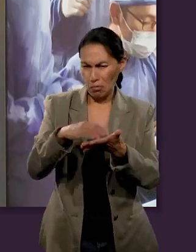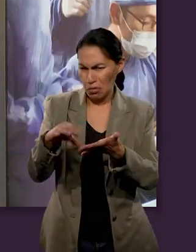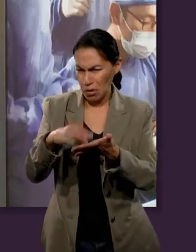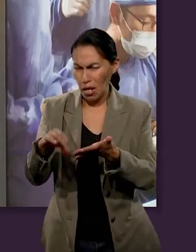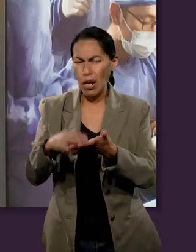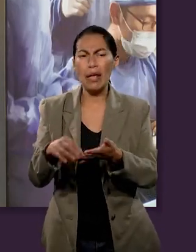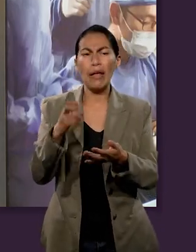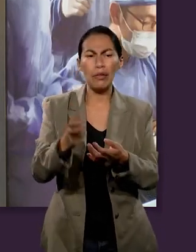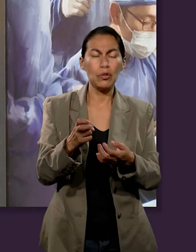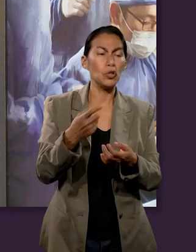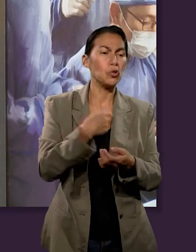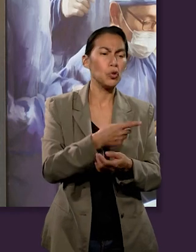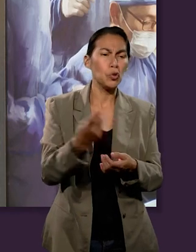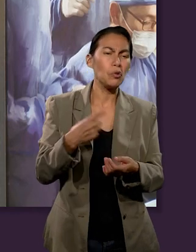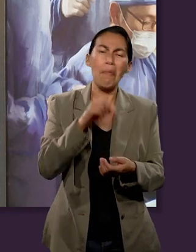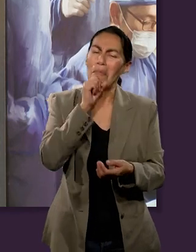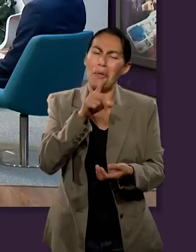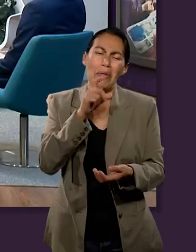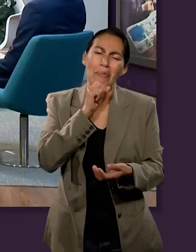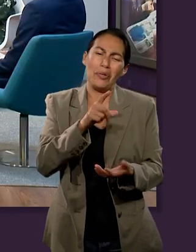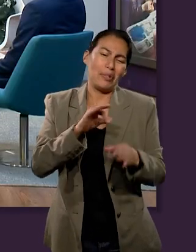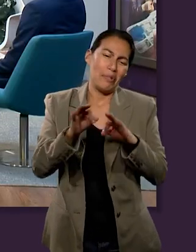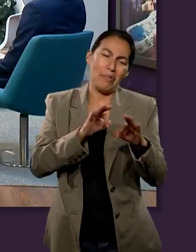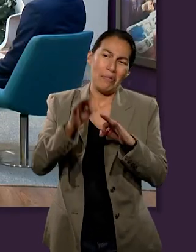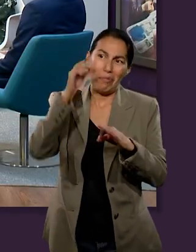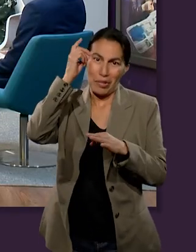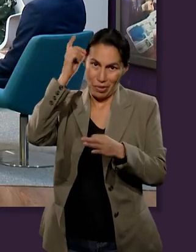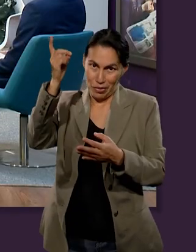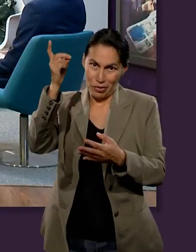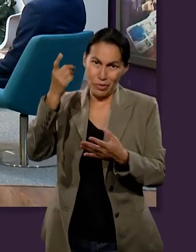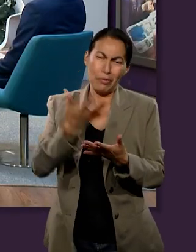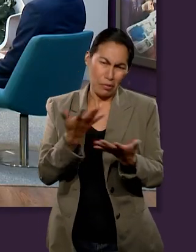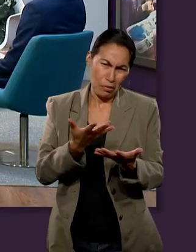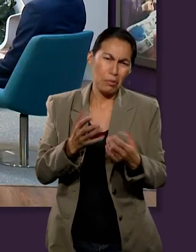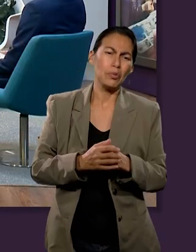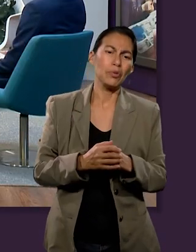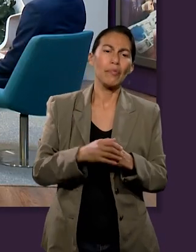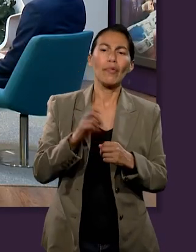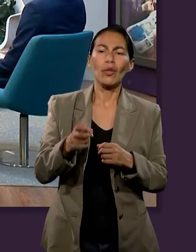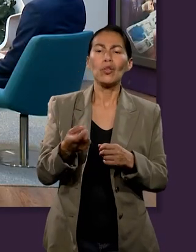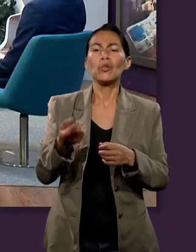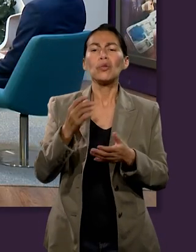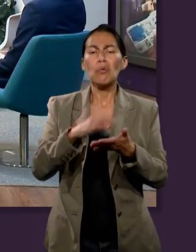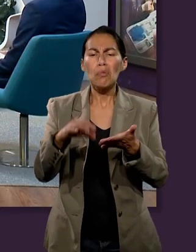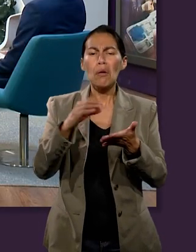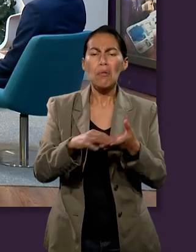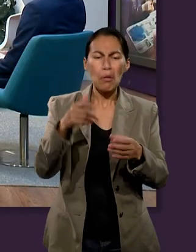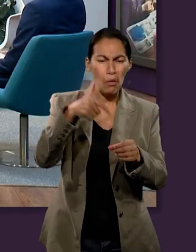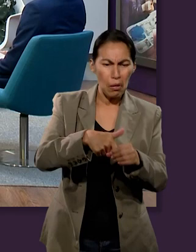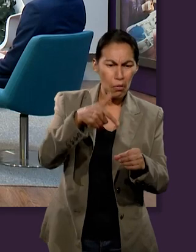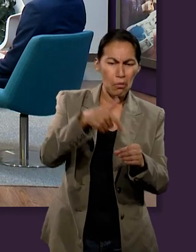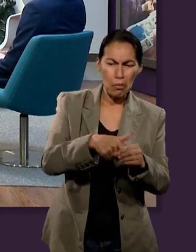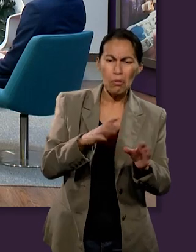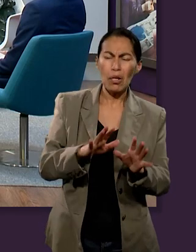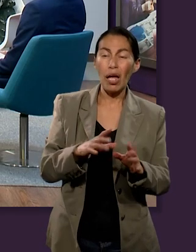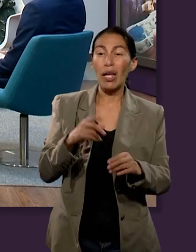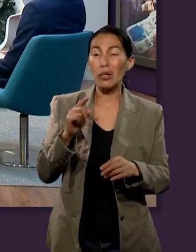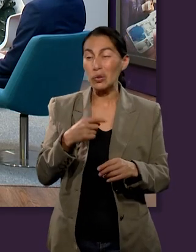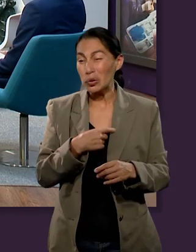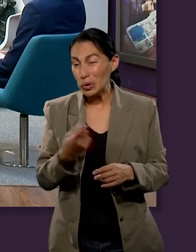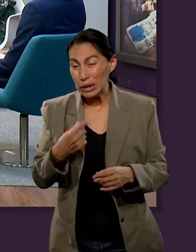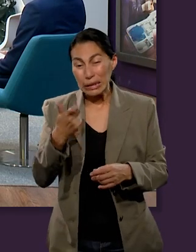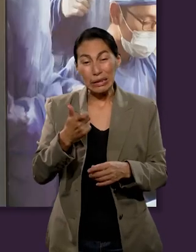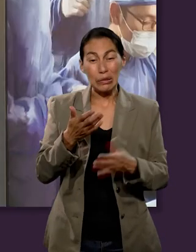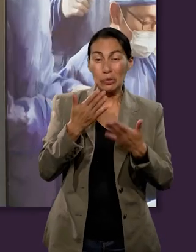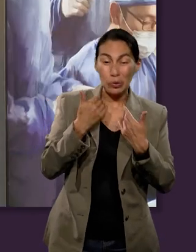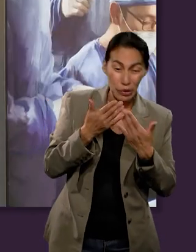lo empezamos a hacer y al hacerlo nos dimos cuenta de que nos empezaba a faltar y cada quincena nos faltaba y nos faltaba o llegábamos a